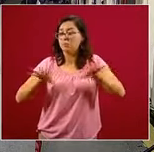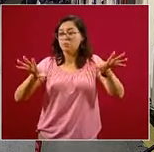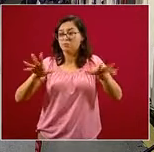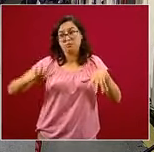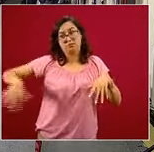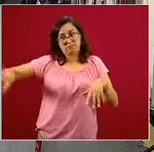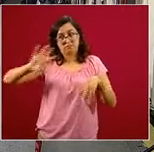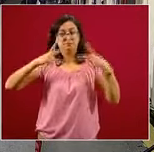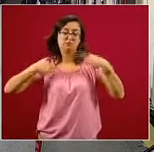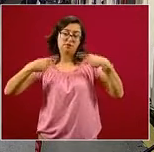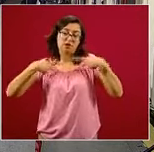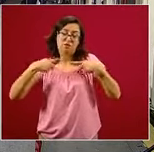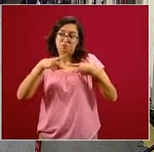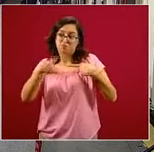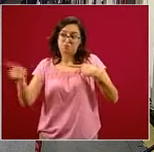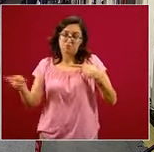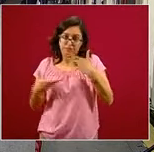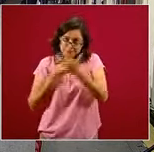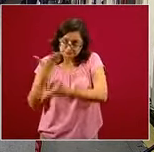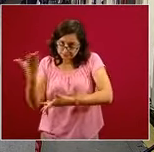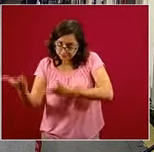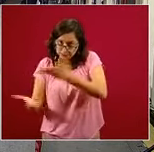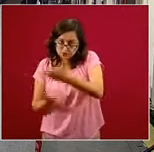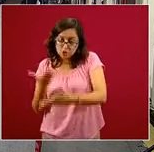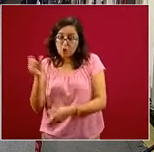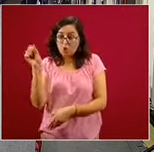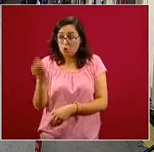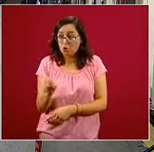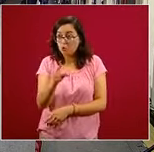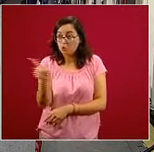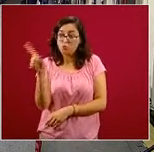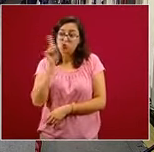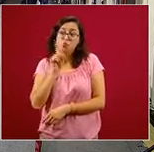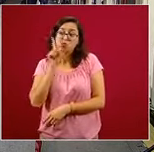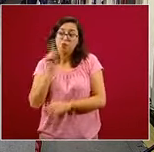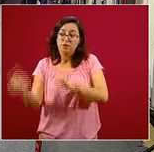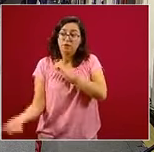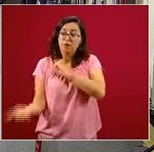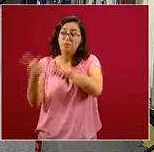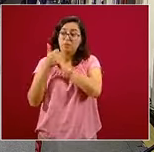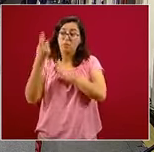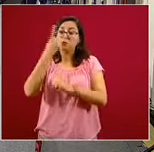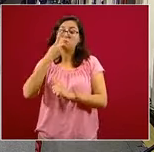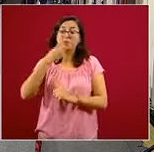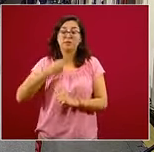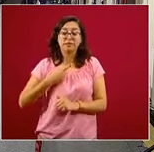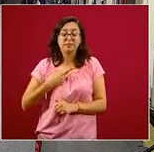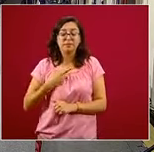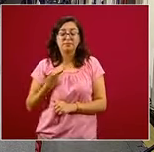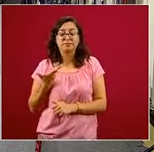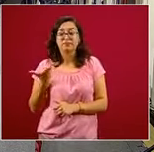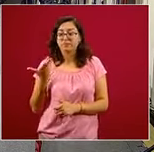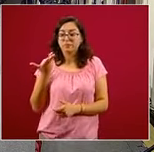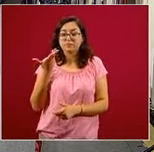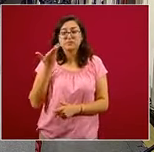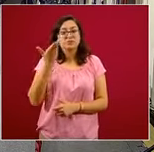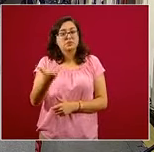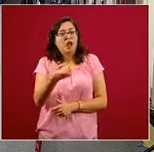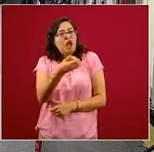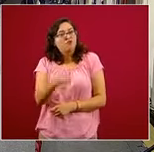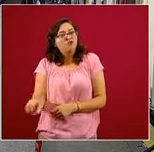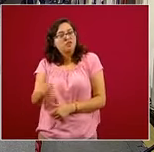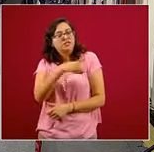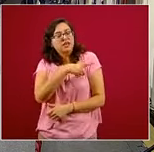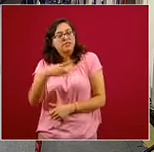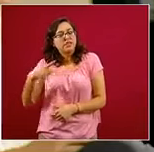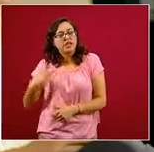una seguidora referente a que en su trabajo ella le piden la prueba de COVID para poder ingresar ya